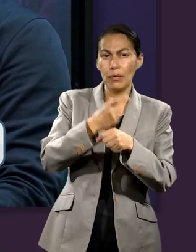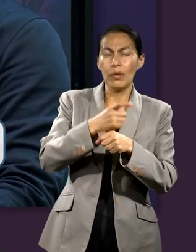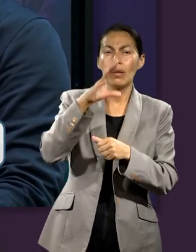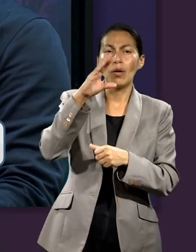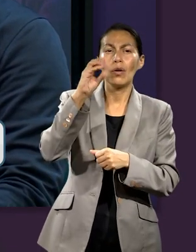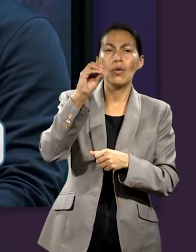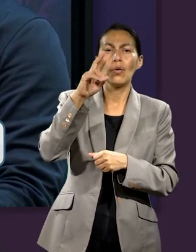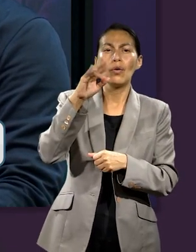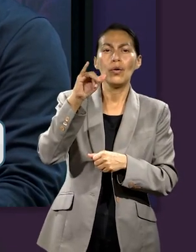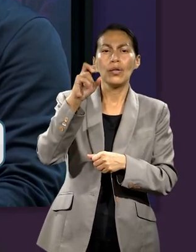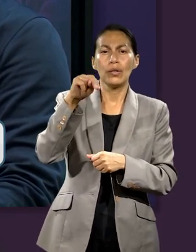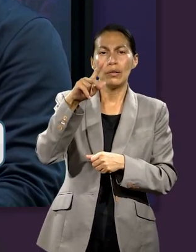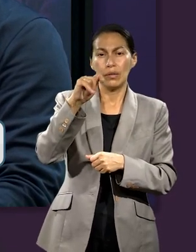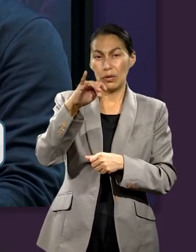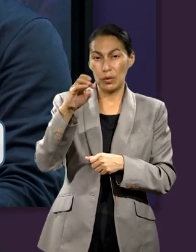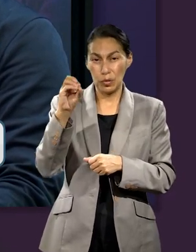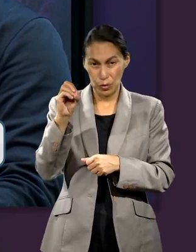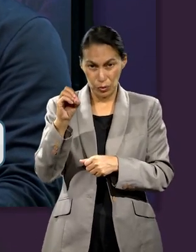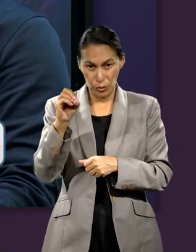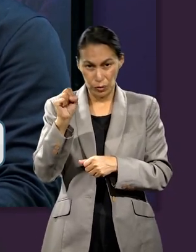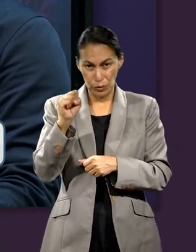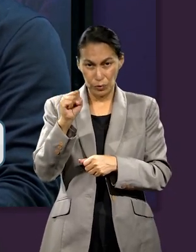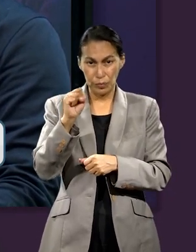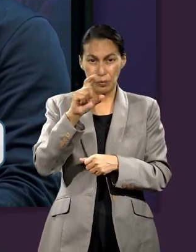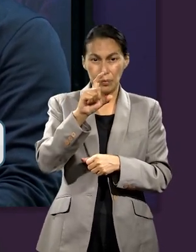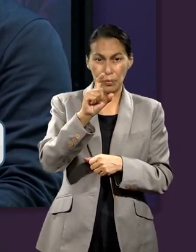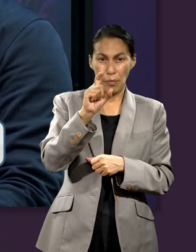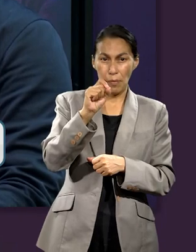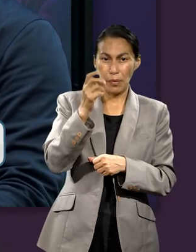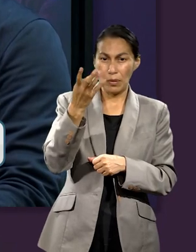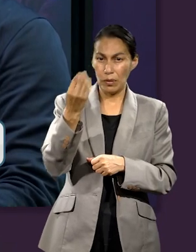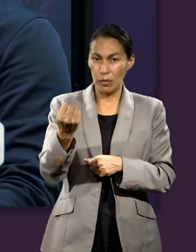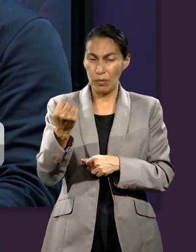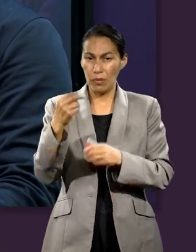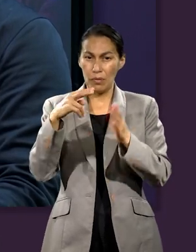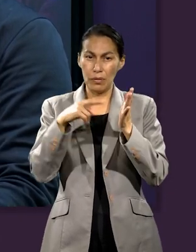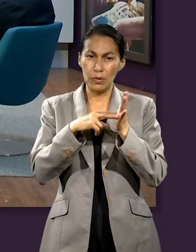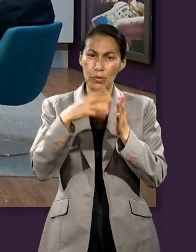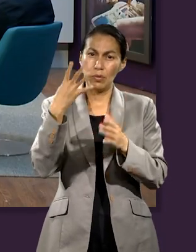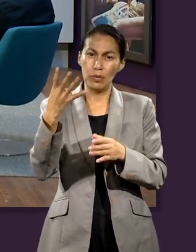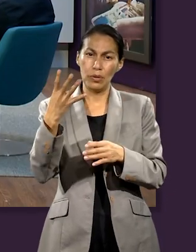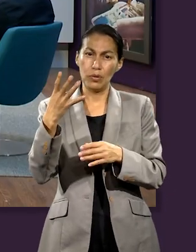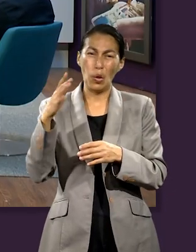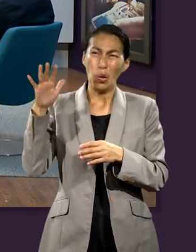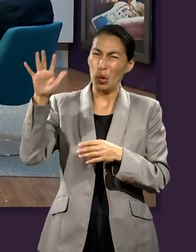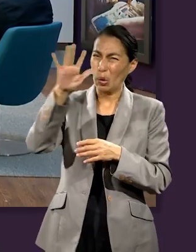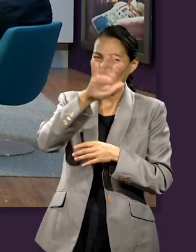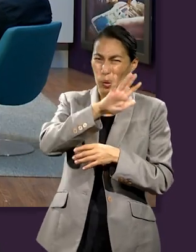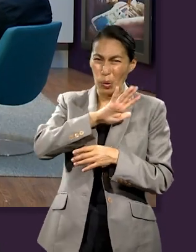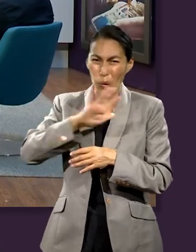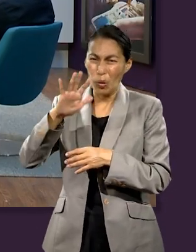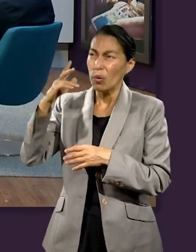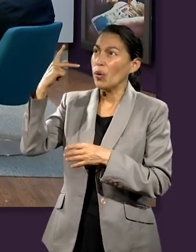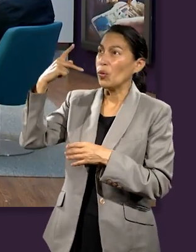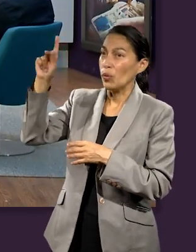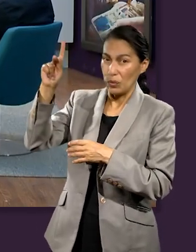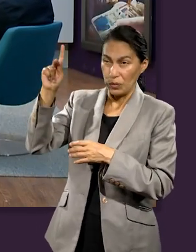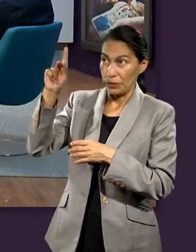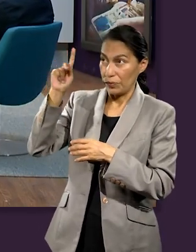Dice, todo es tuyo y de lo recibido de tu mano te damos. Exacto. Dios nos ha dado todo.